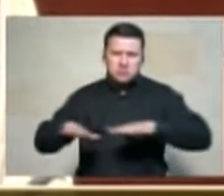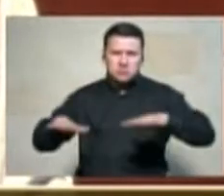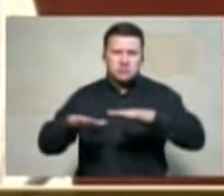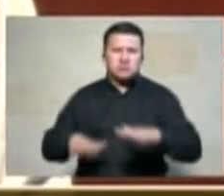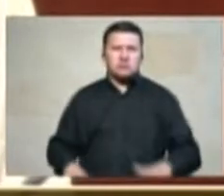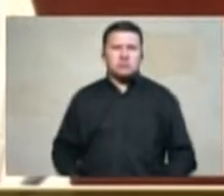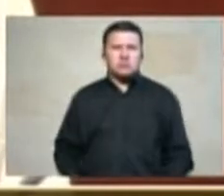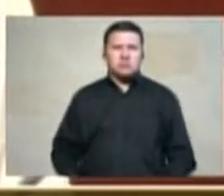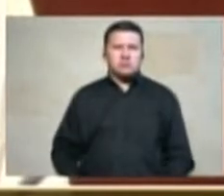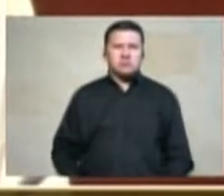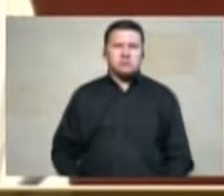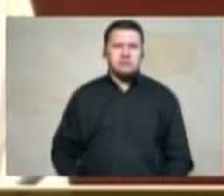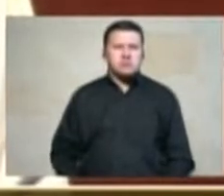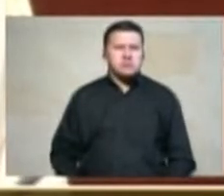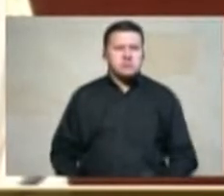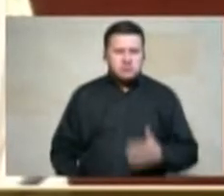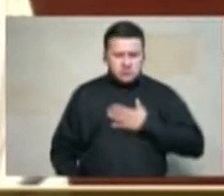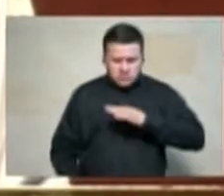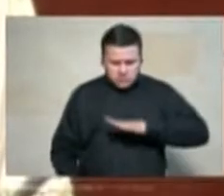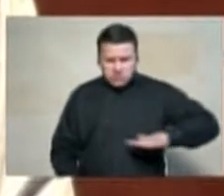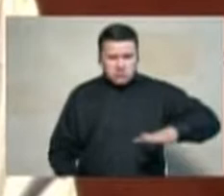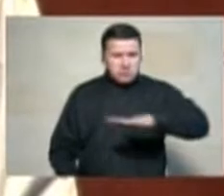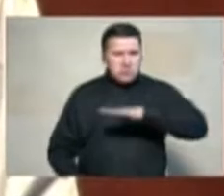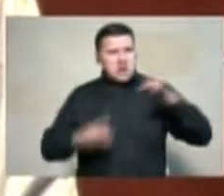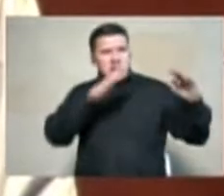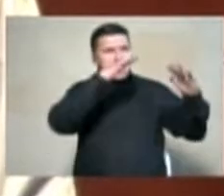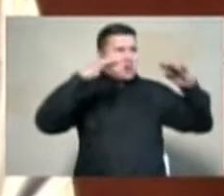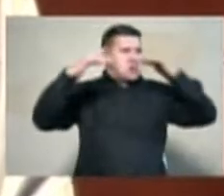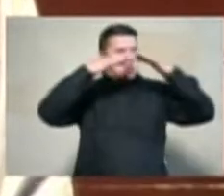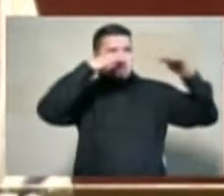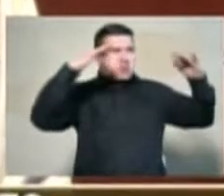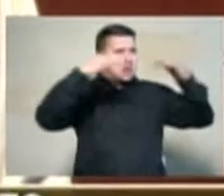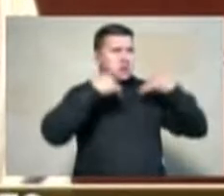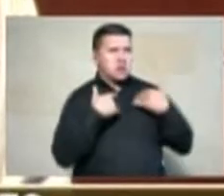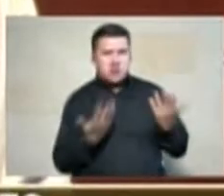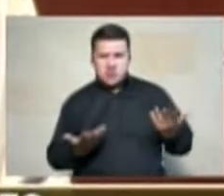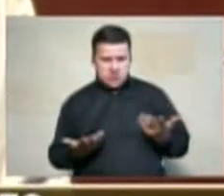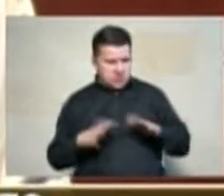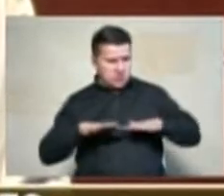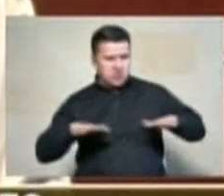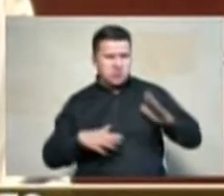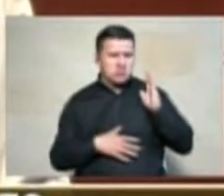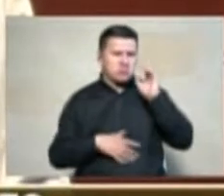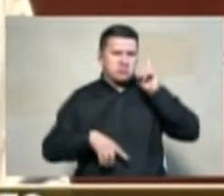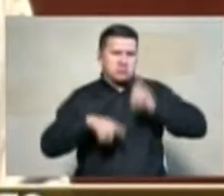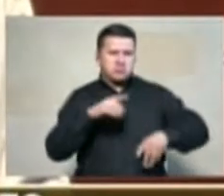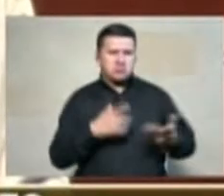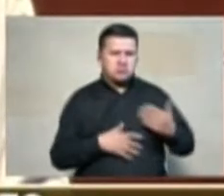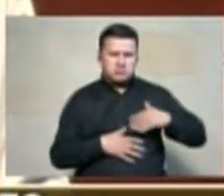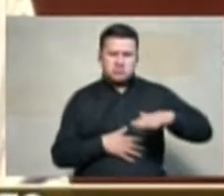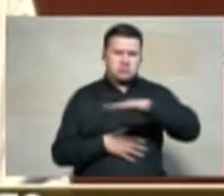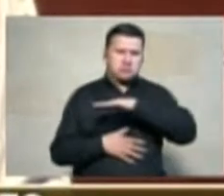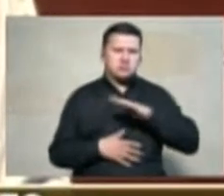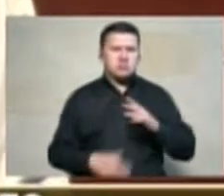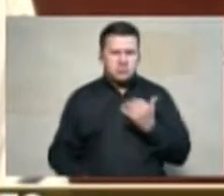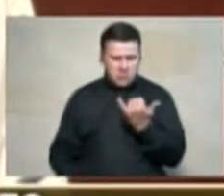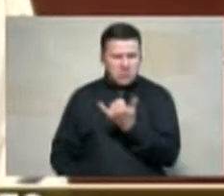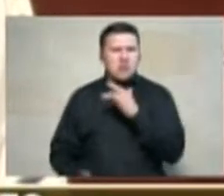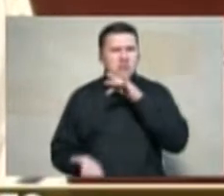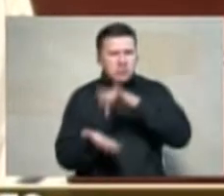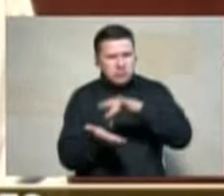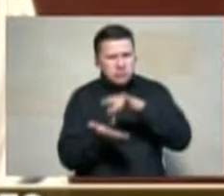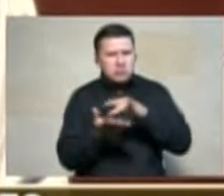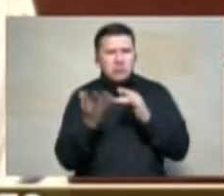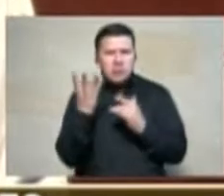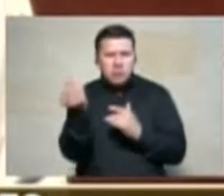que en nuestro territorio nacional no vamos a ocultar en nuestras regiones que si hubo presencia